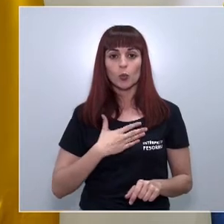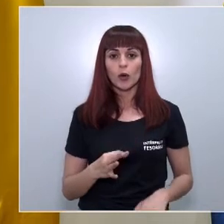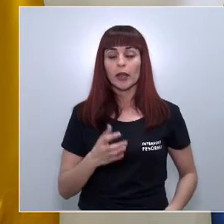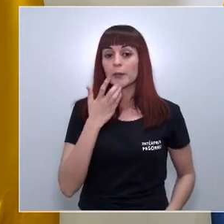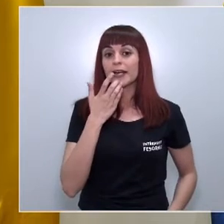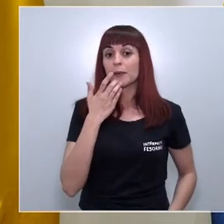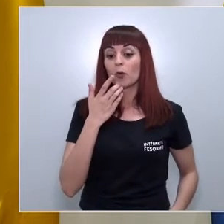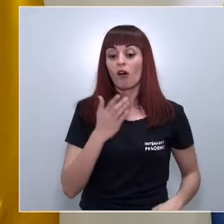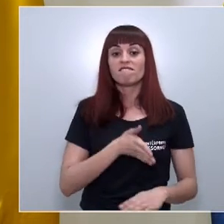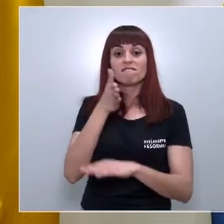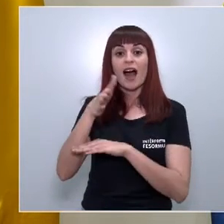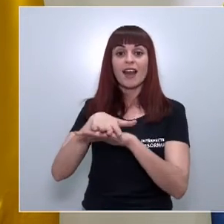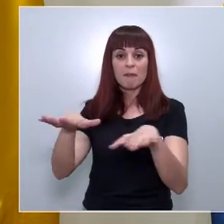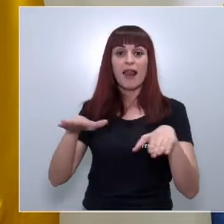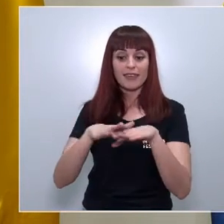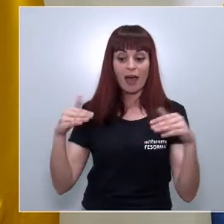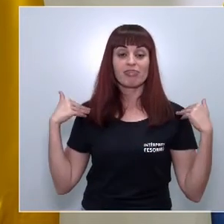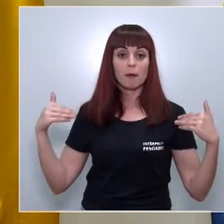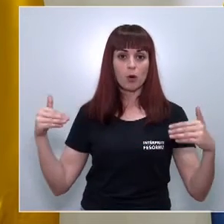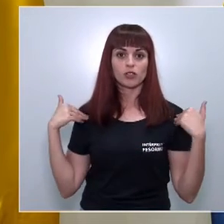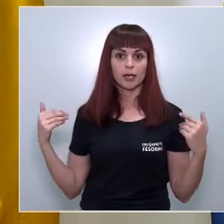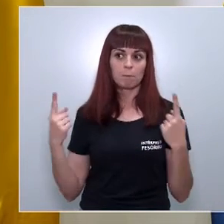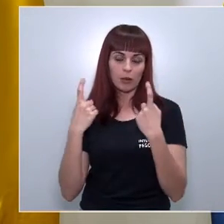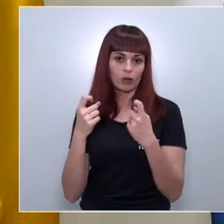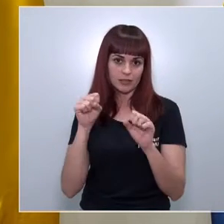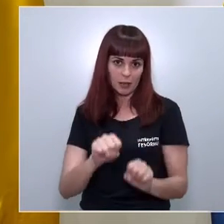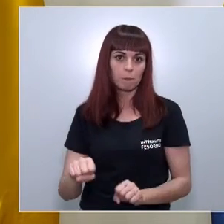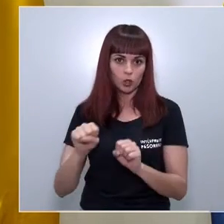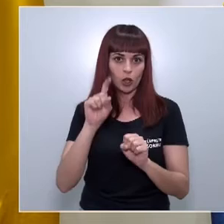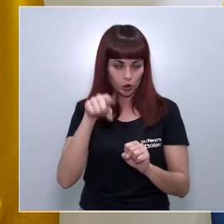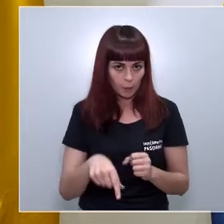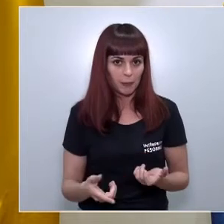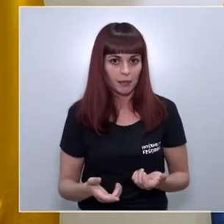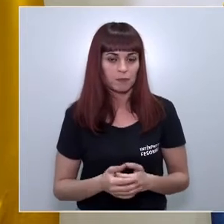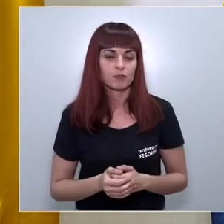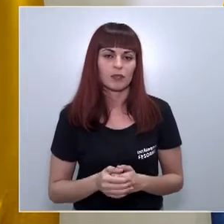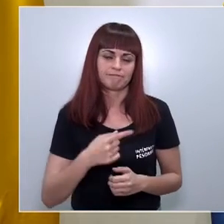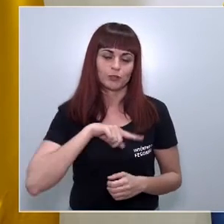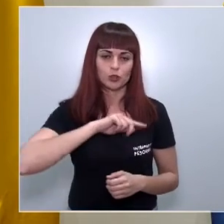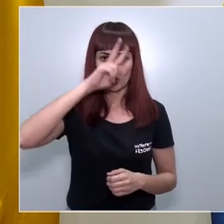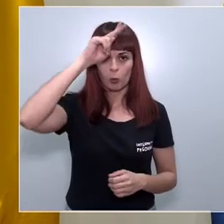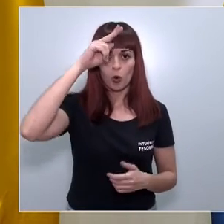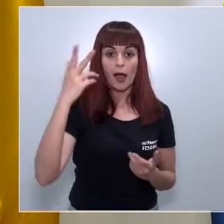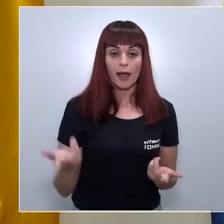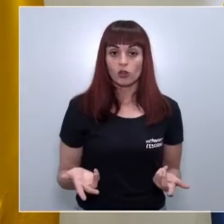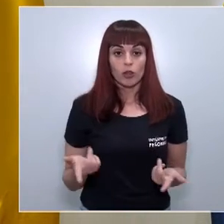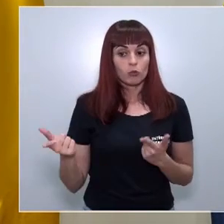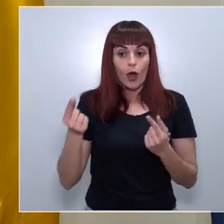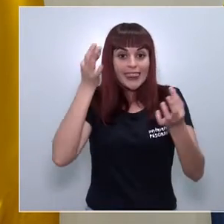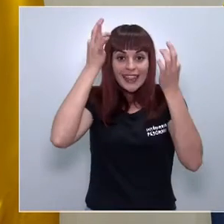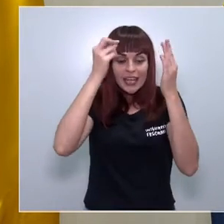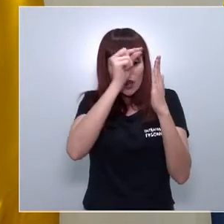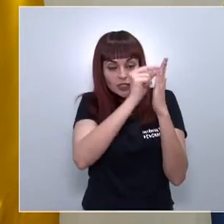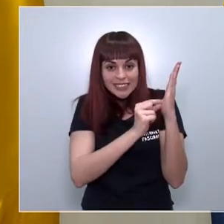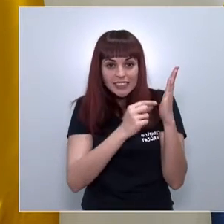algún deporte en las playas si está permitido pero necesitan de alguna manera de algún tipo de protección civil que nos preocupa entonces como todo eso no estaba detallado dijimos